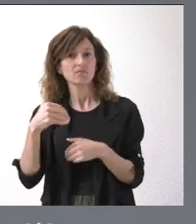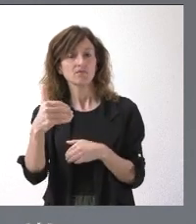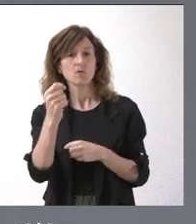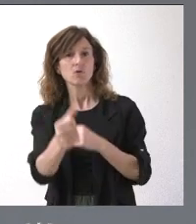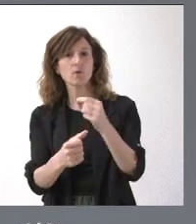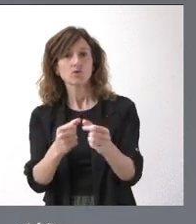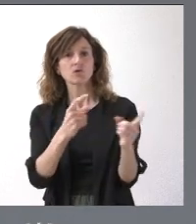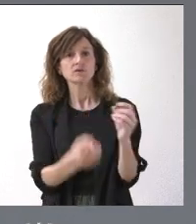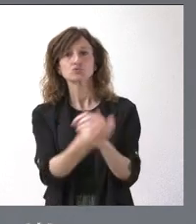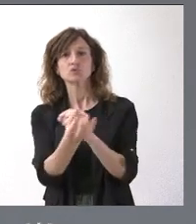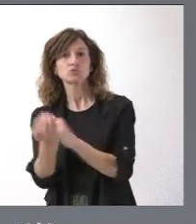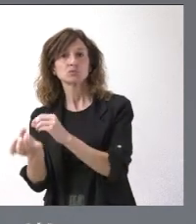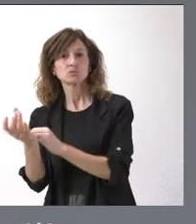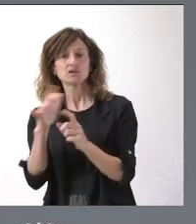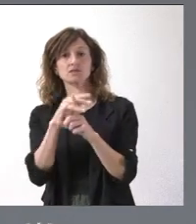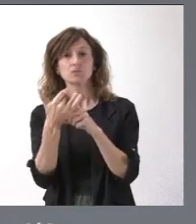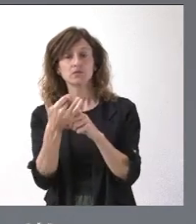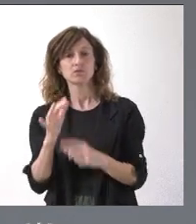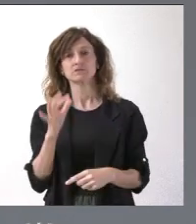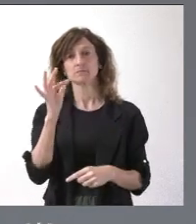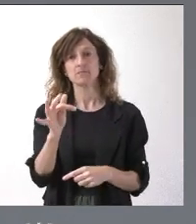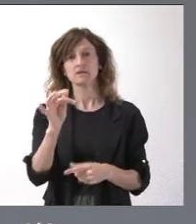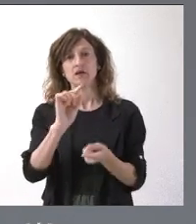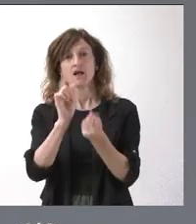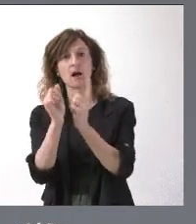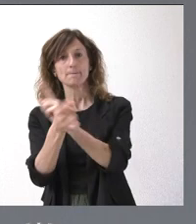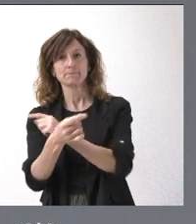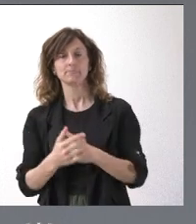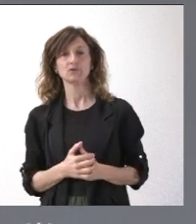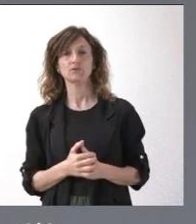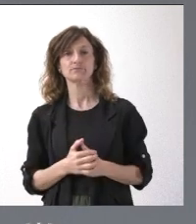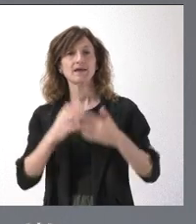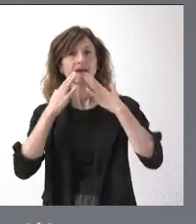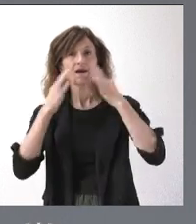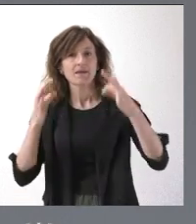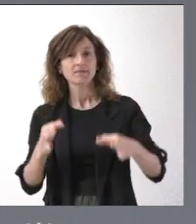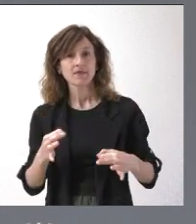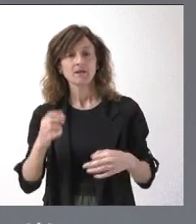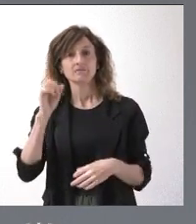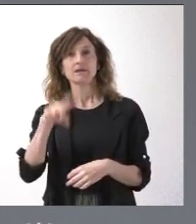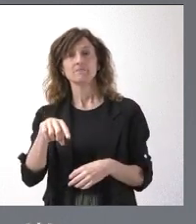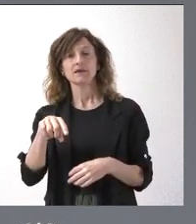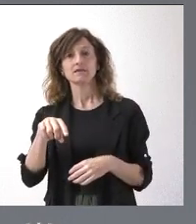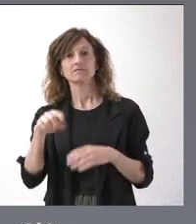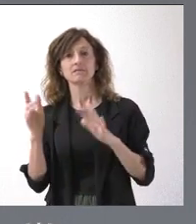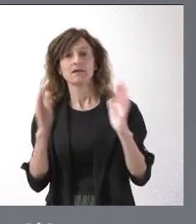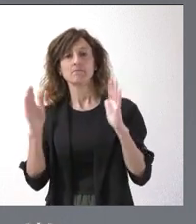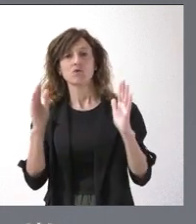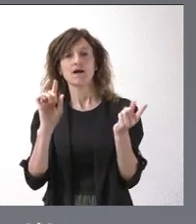a lo largo de su vida. Situaciones que, además, van cambiando. Garantizar, sobre todo, las transiciones